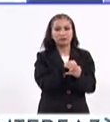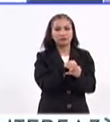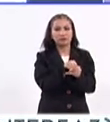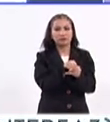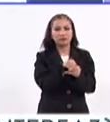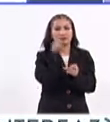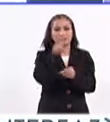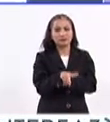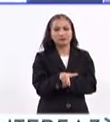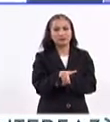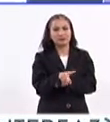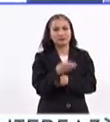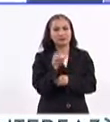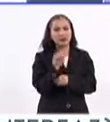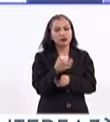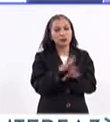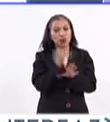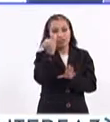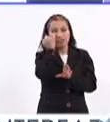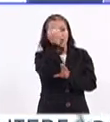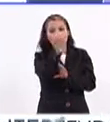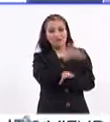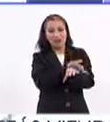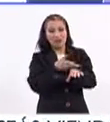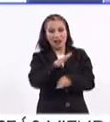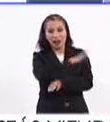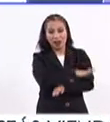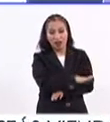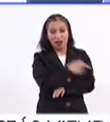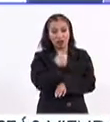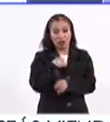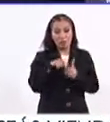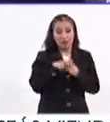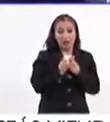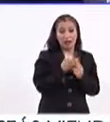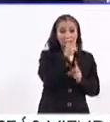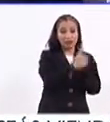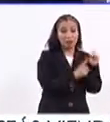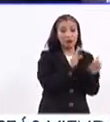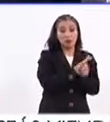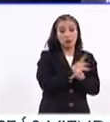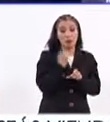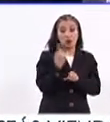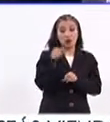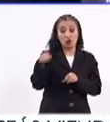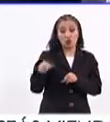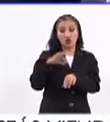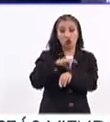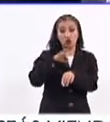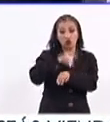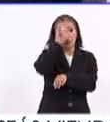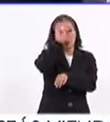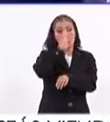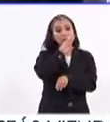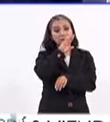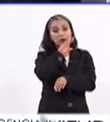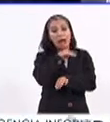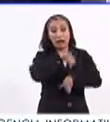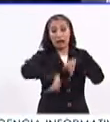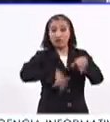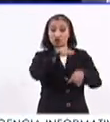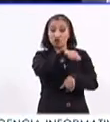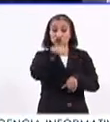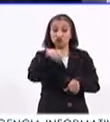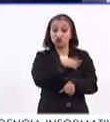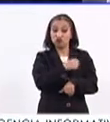Francamente, esto obedece a la iniciativa familiar. Yo me inicié en el deporte porque un médico le recomendó a mi madre la natación